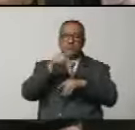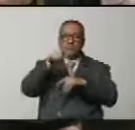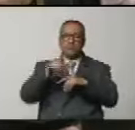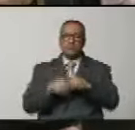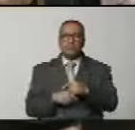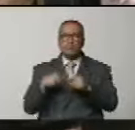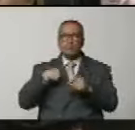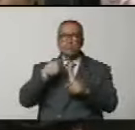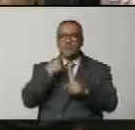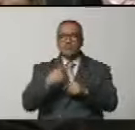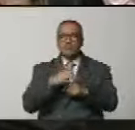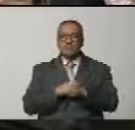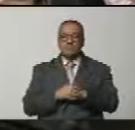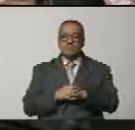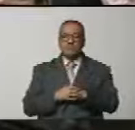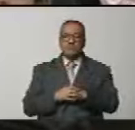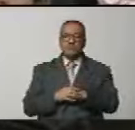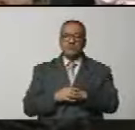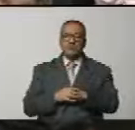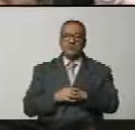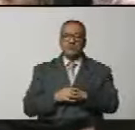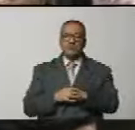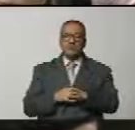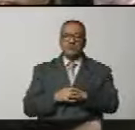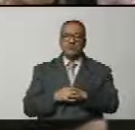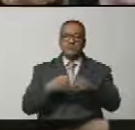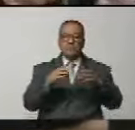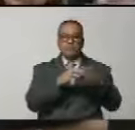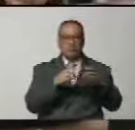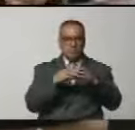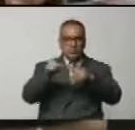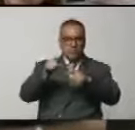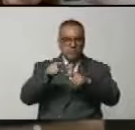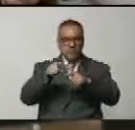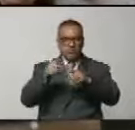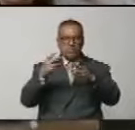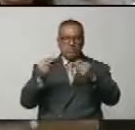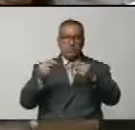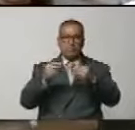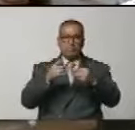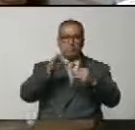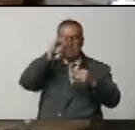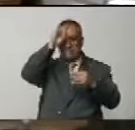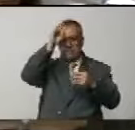Y decía que los rebullones son una bandada diabólica,